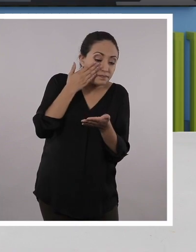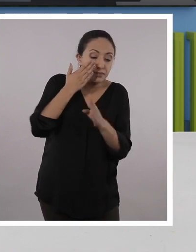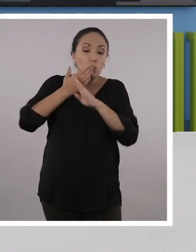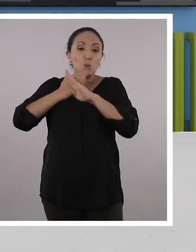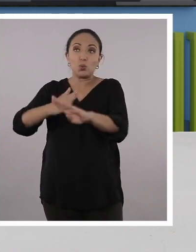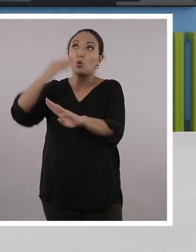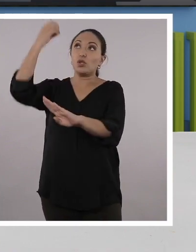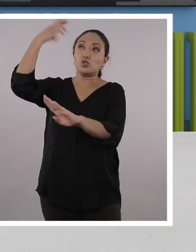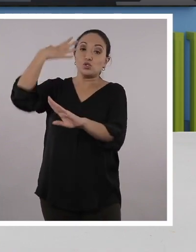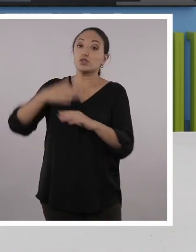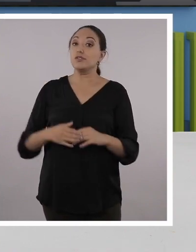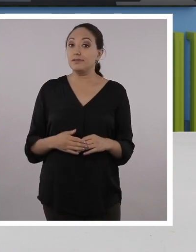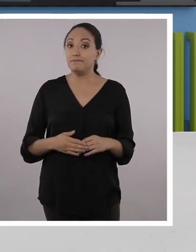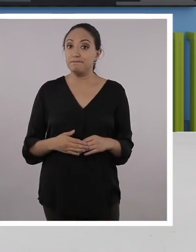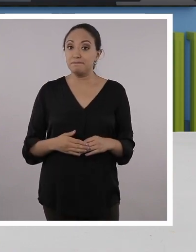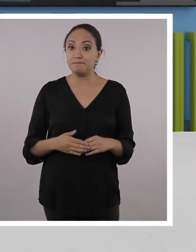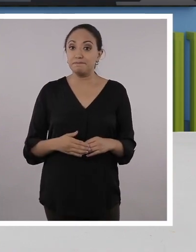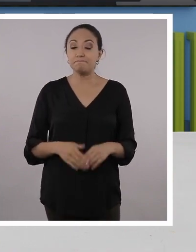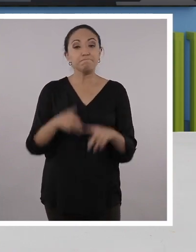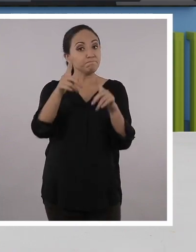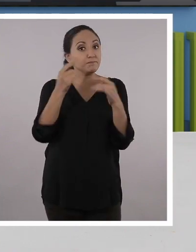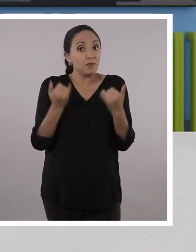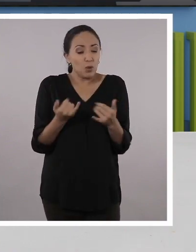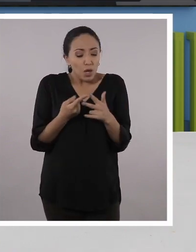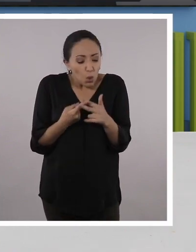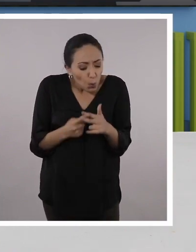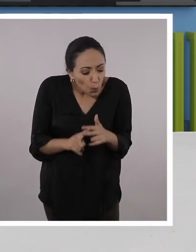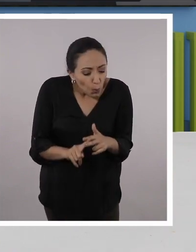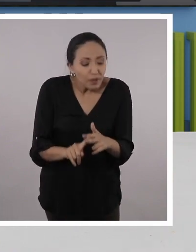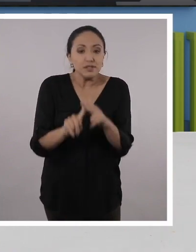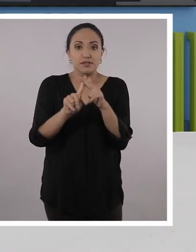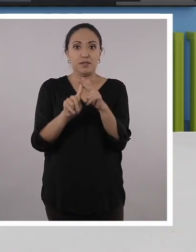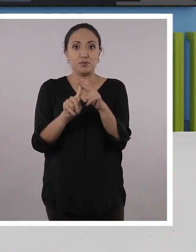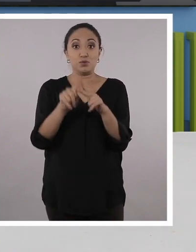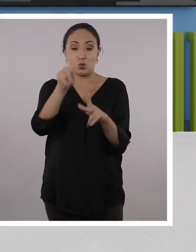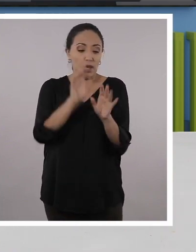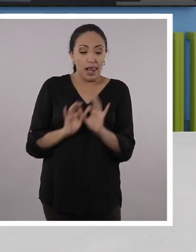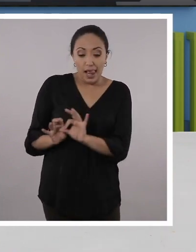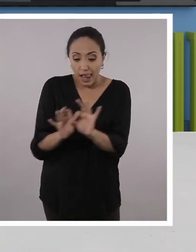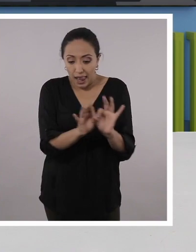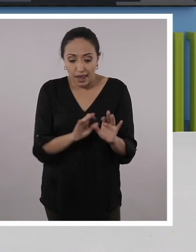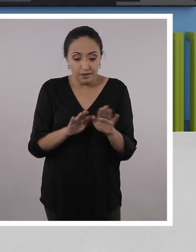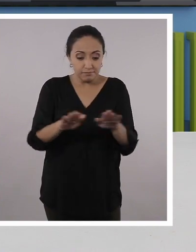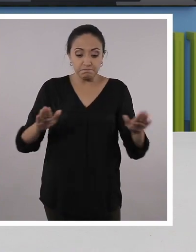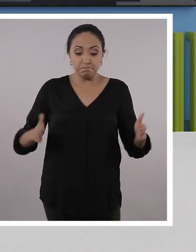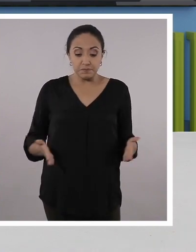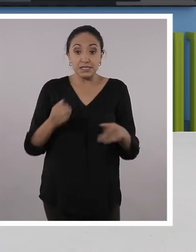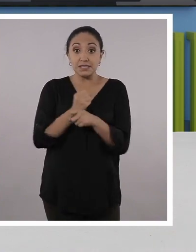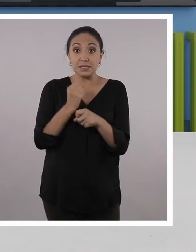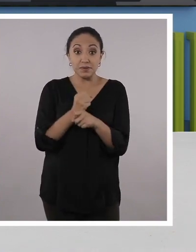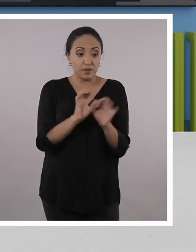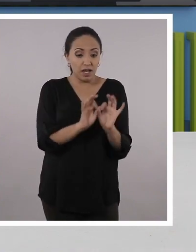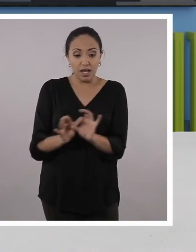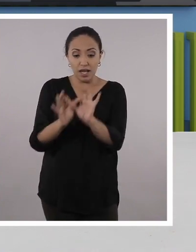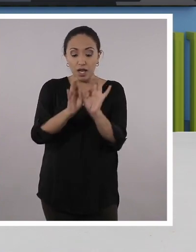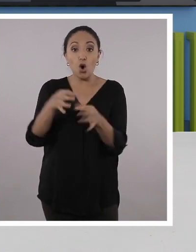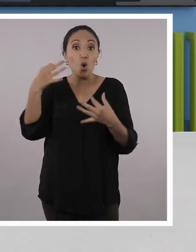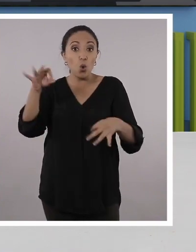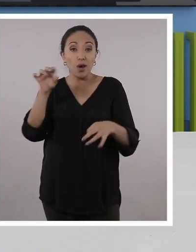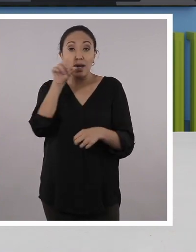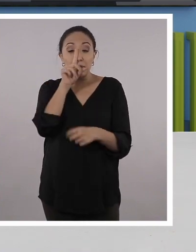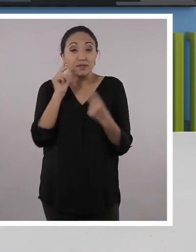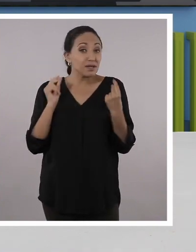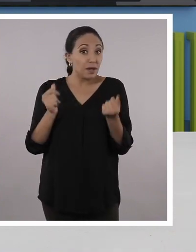solar y así evitamos quemadores. La clase está a punto de empezar. Arreglen su espacio de aprendizaje. Papel